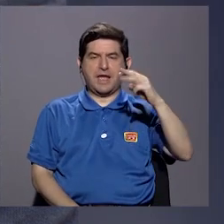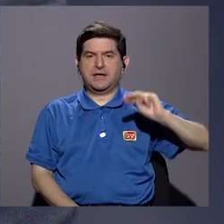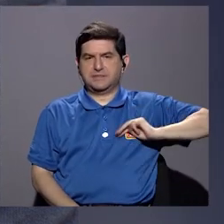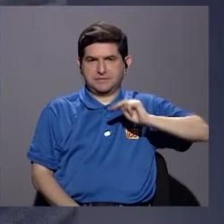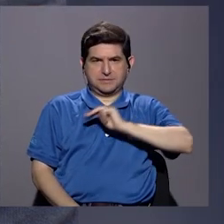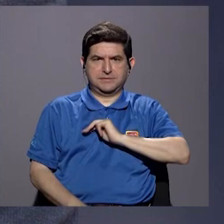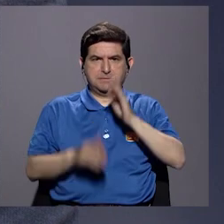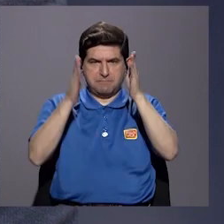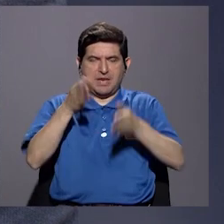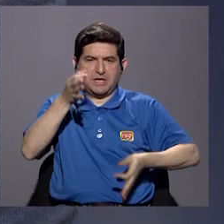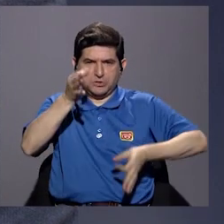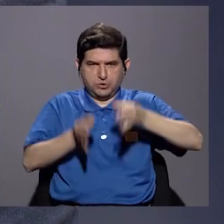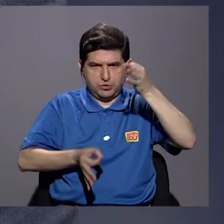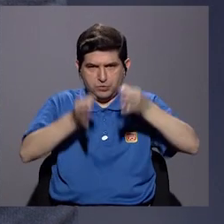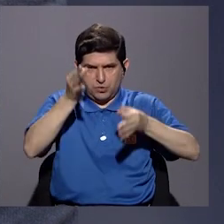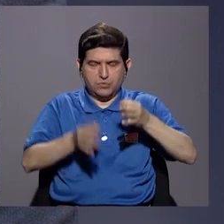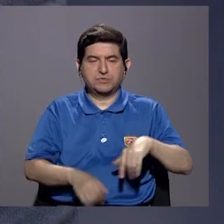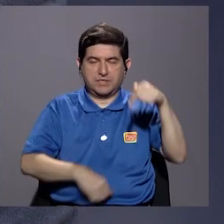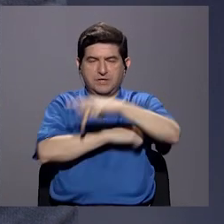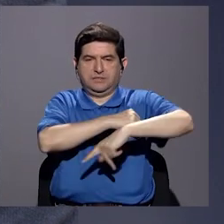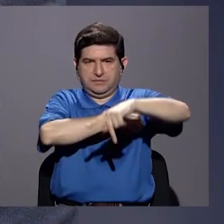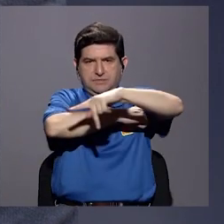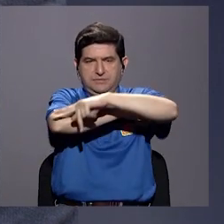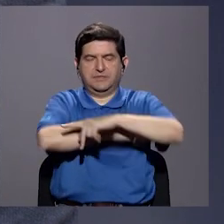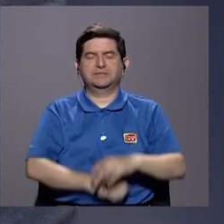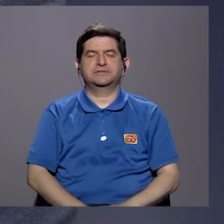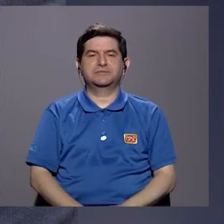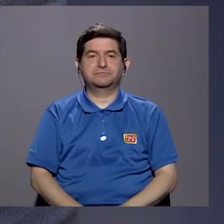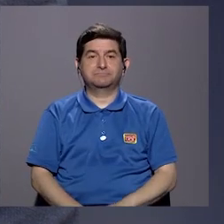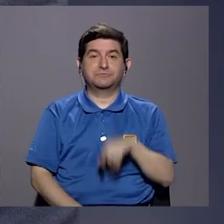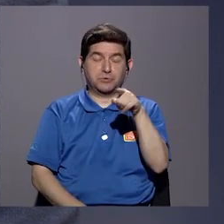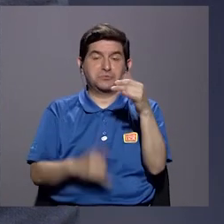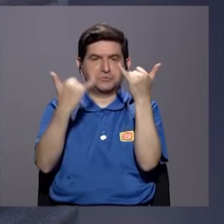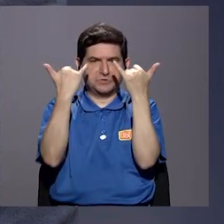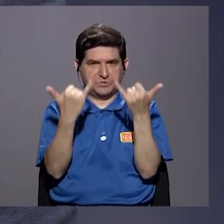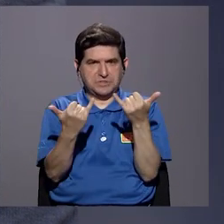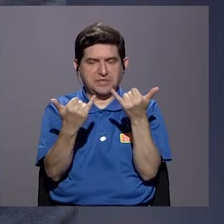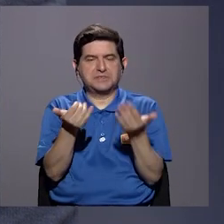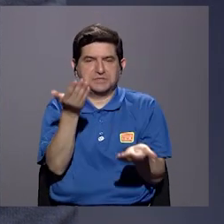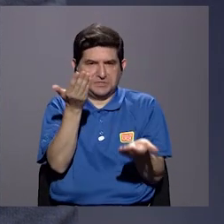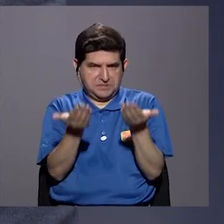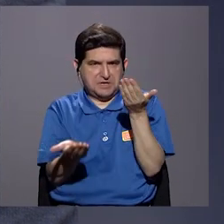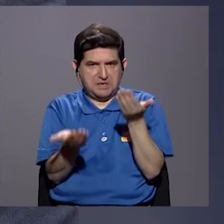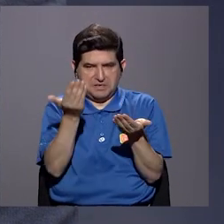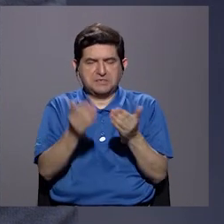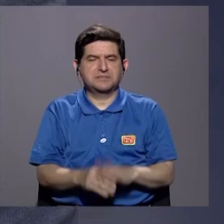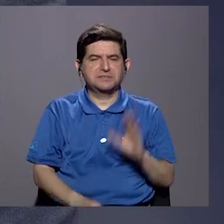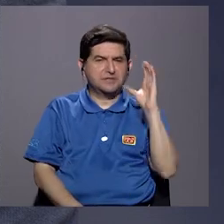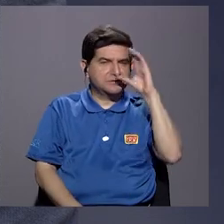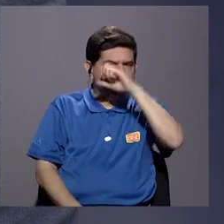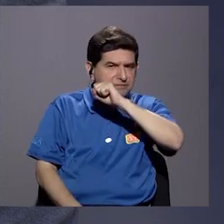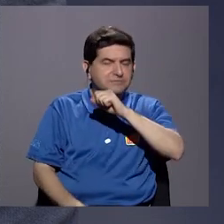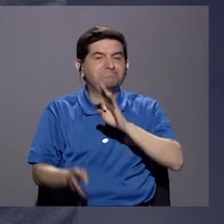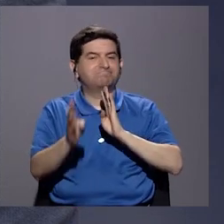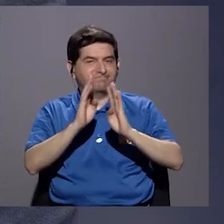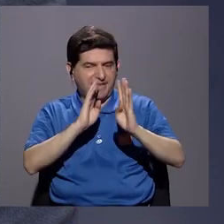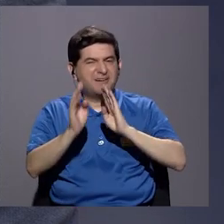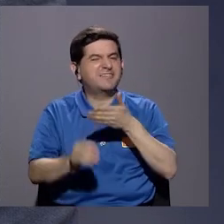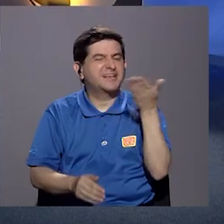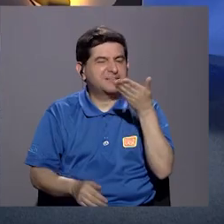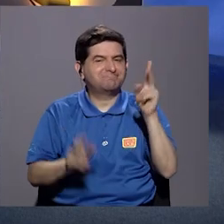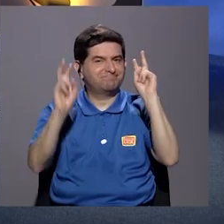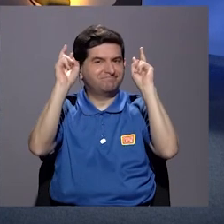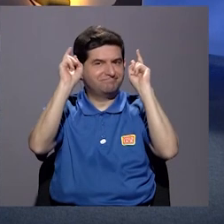ministro de justicia de nuestro país. Como ustedes podrán ya haberlo adivinado, estamos hablando